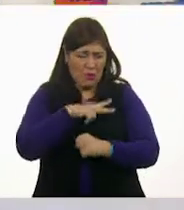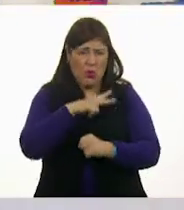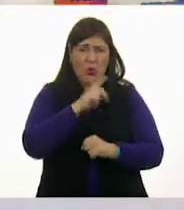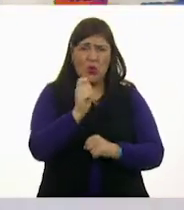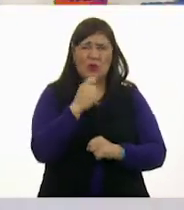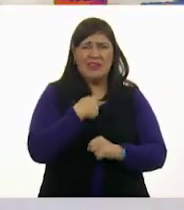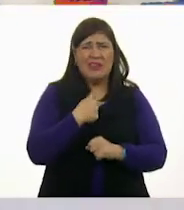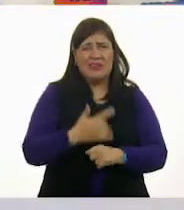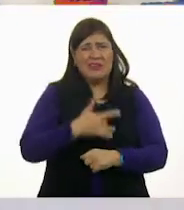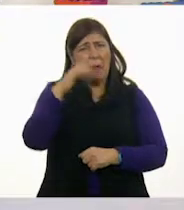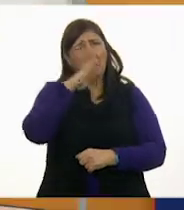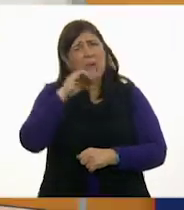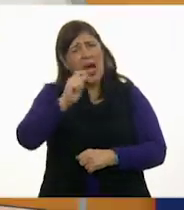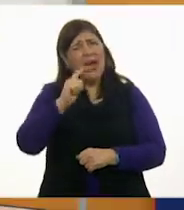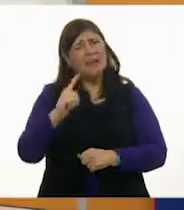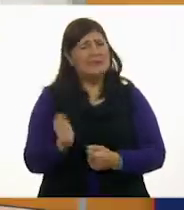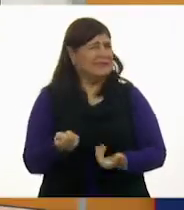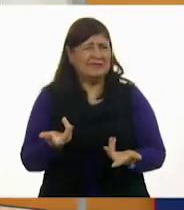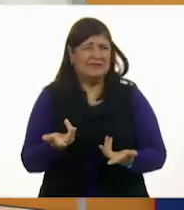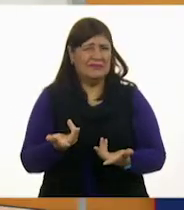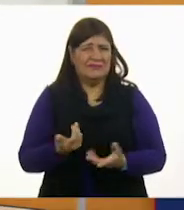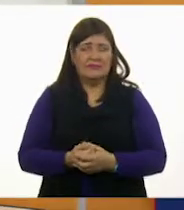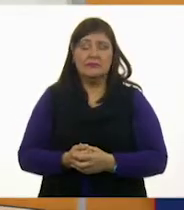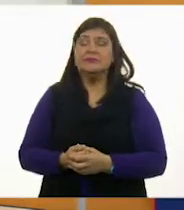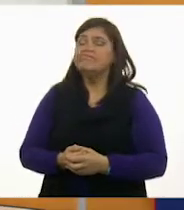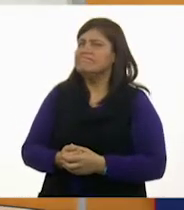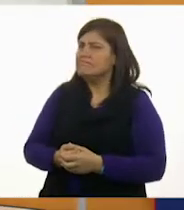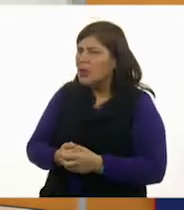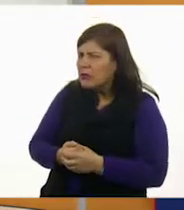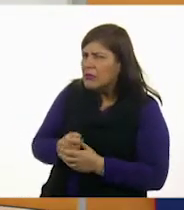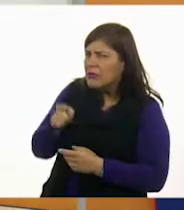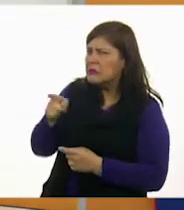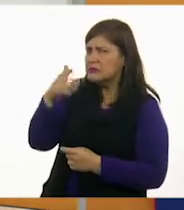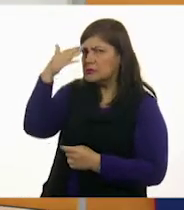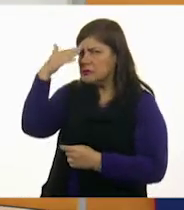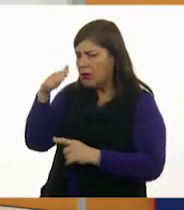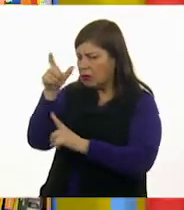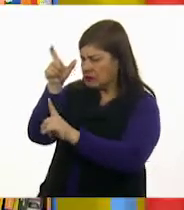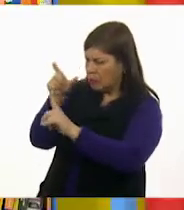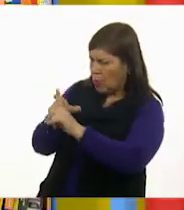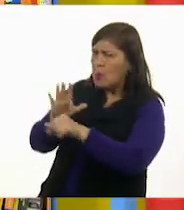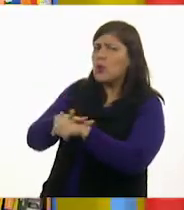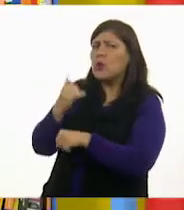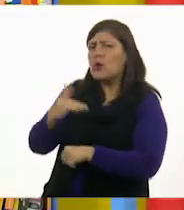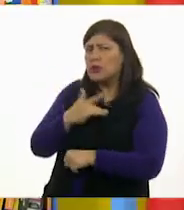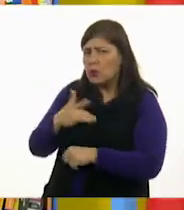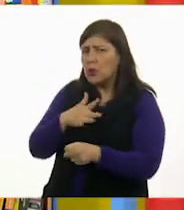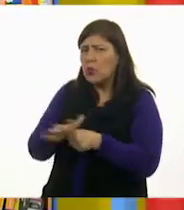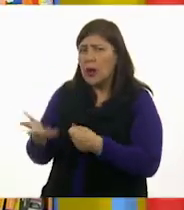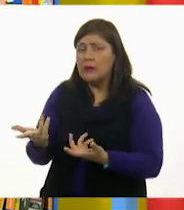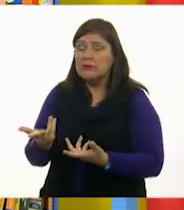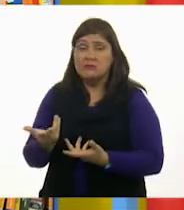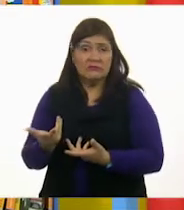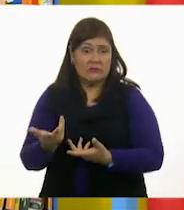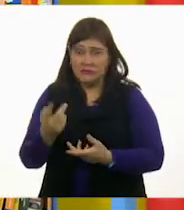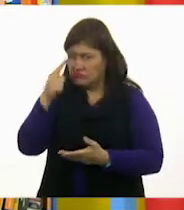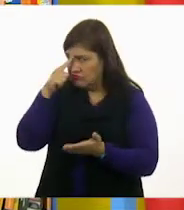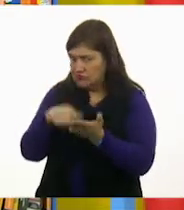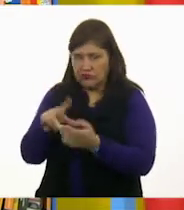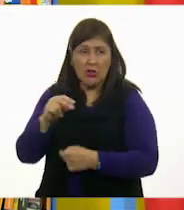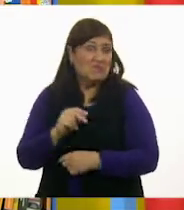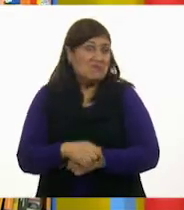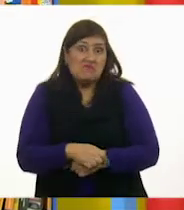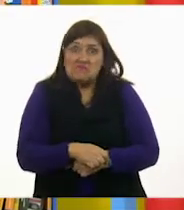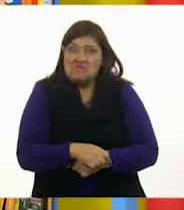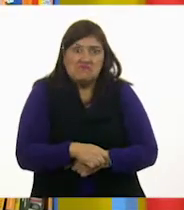ánimo. A ver, ¿y sabes qué es lo que te hace sentir así? Creo que no. Pues no, no